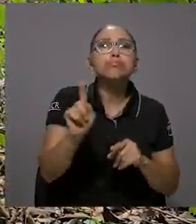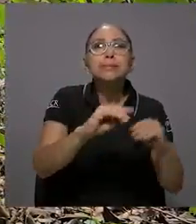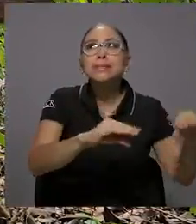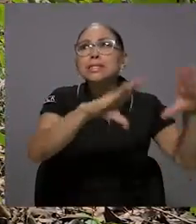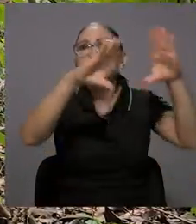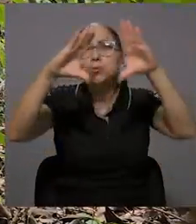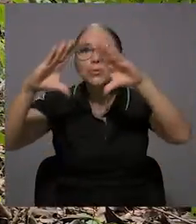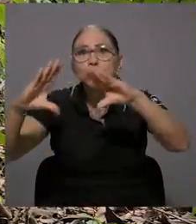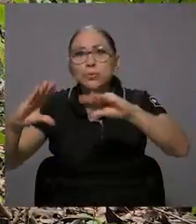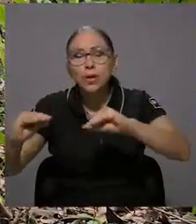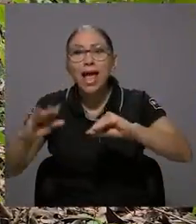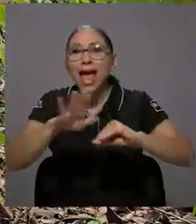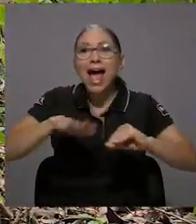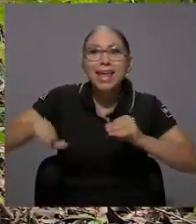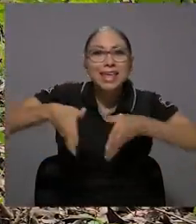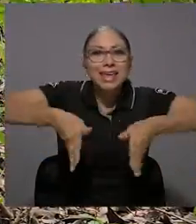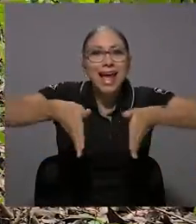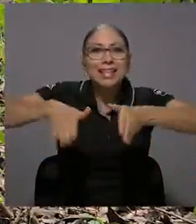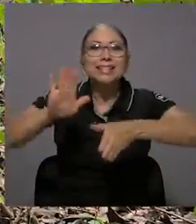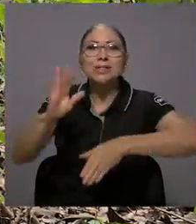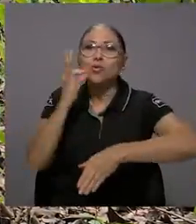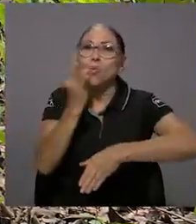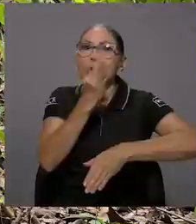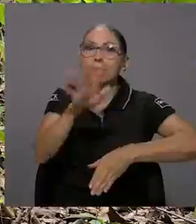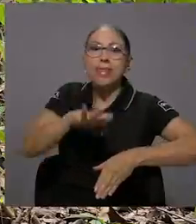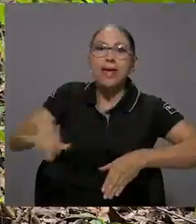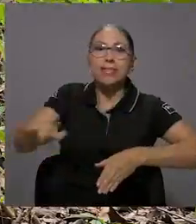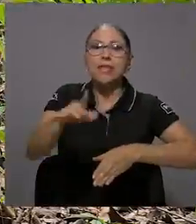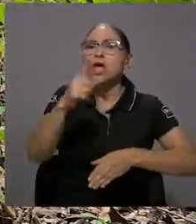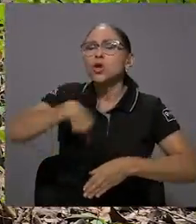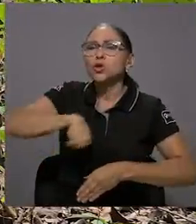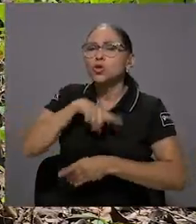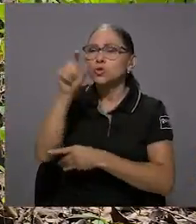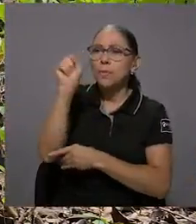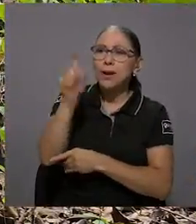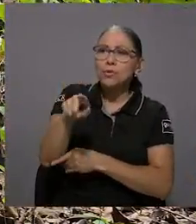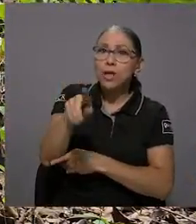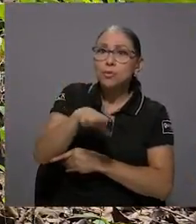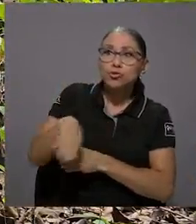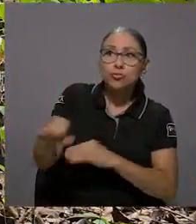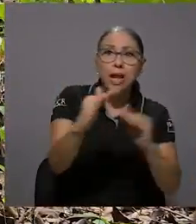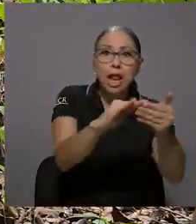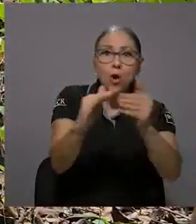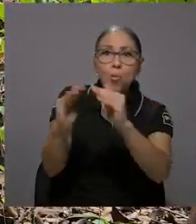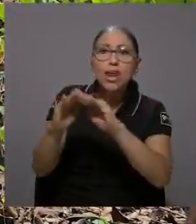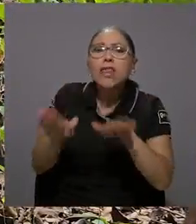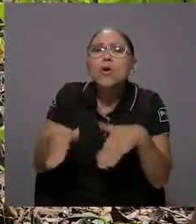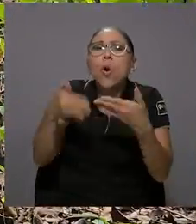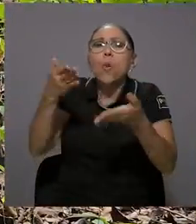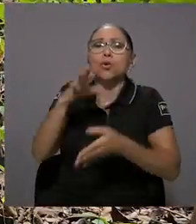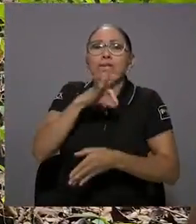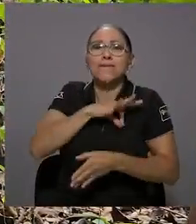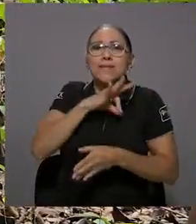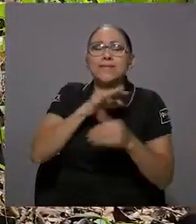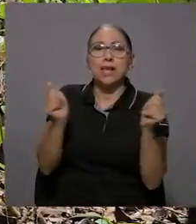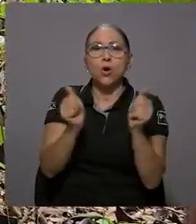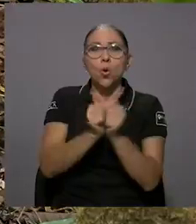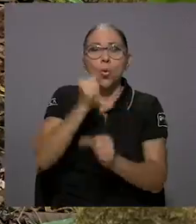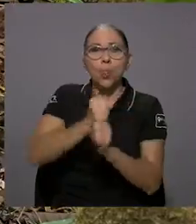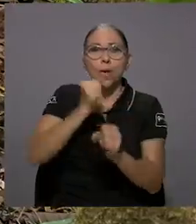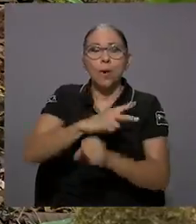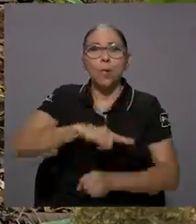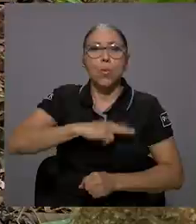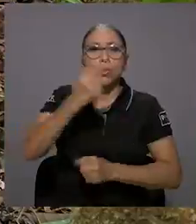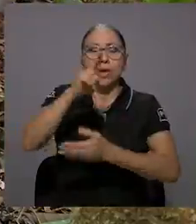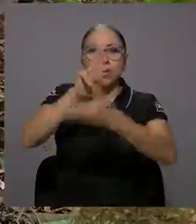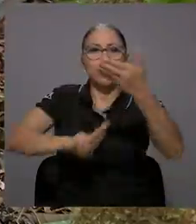acampar y recorridos diurnos y nocturnos en los senderos de su propiedad. Le preguntamos de qué manera se beneficia a la